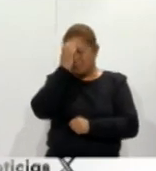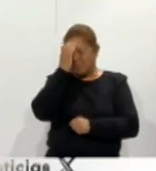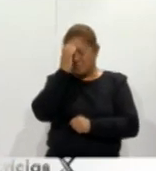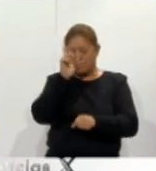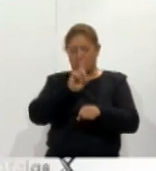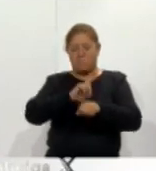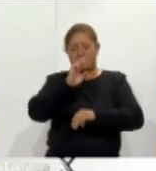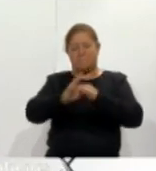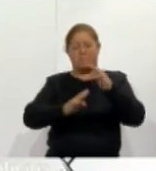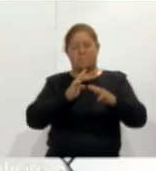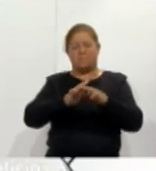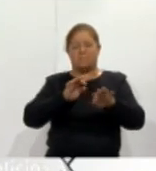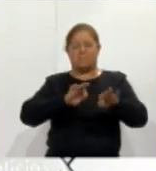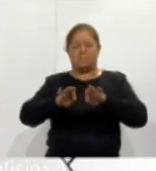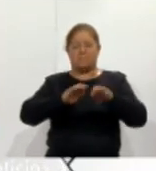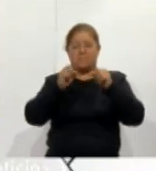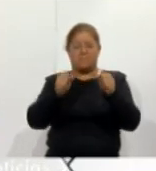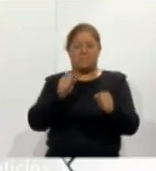del trabajador social